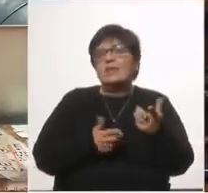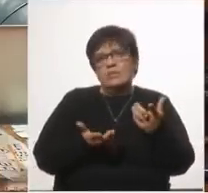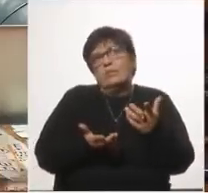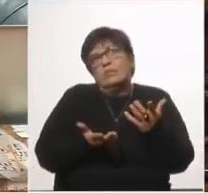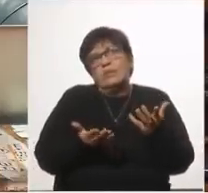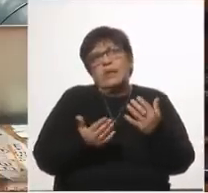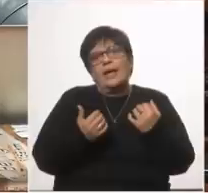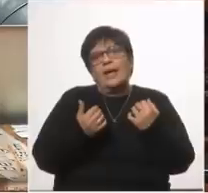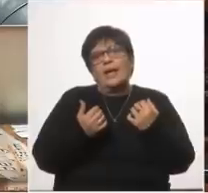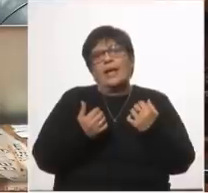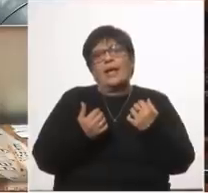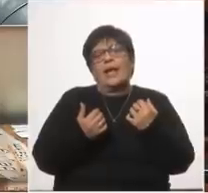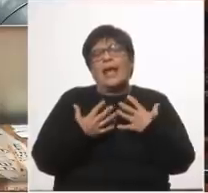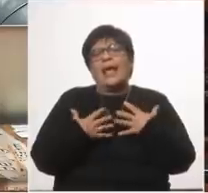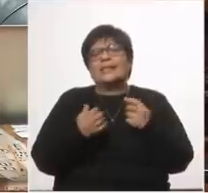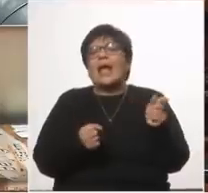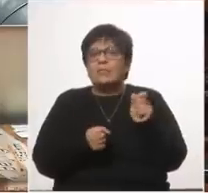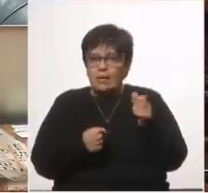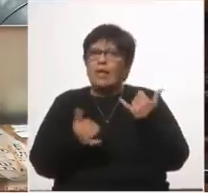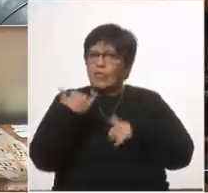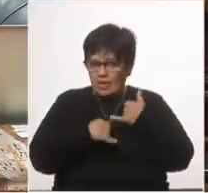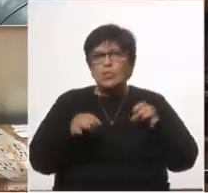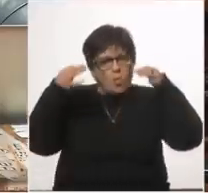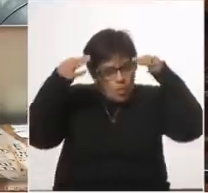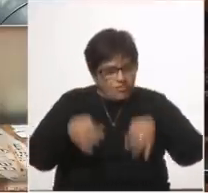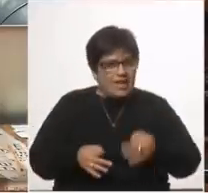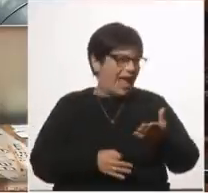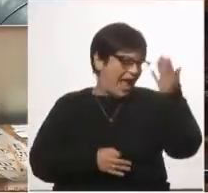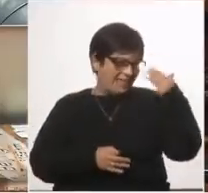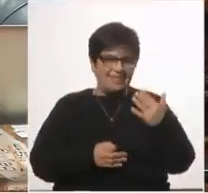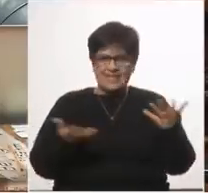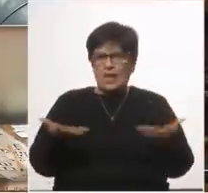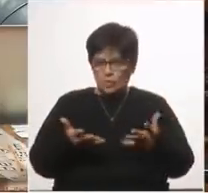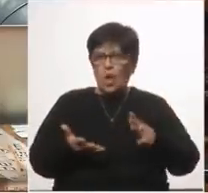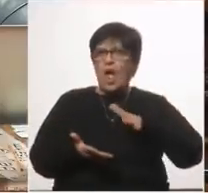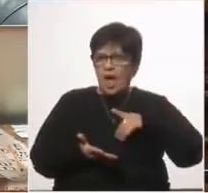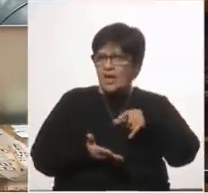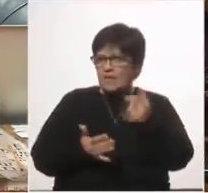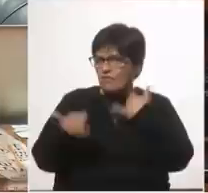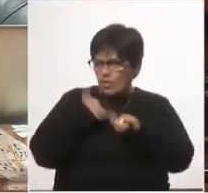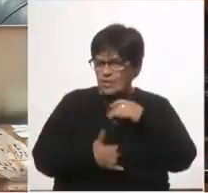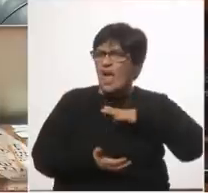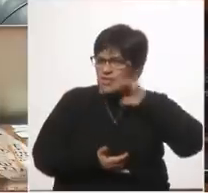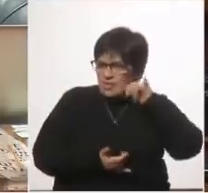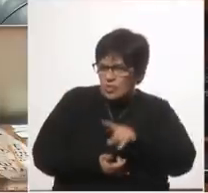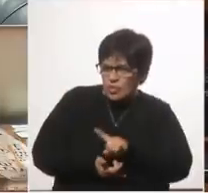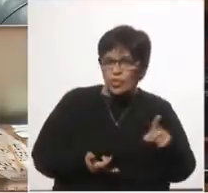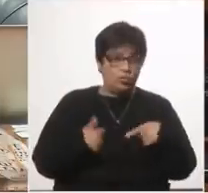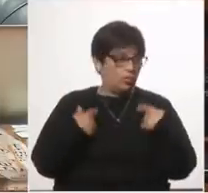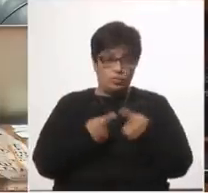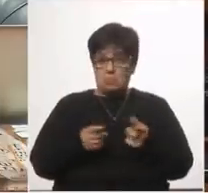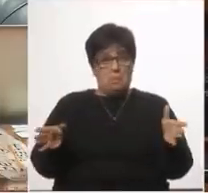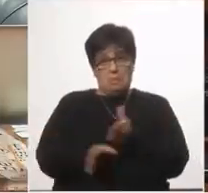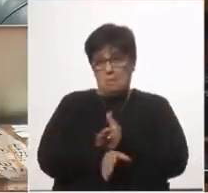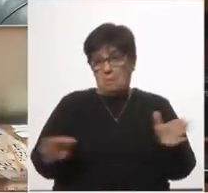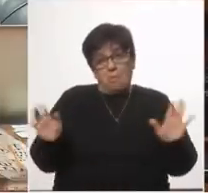que en mi época funcionaba muy bien tenía muy buena información y además la tenía al día queremos saber si existe esa información porque nosotros no